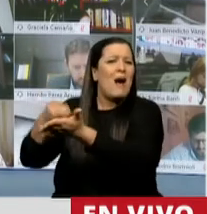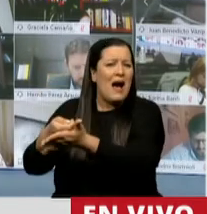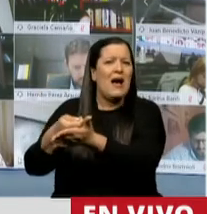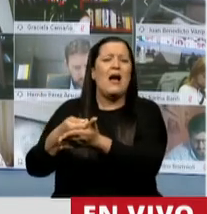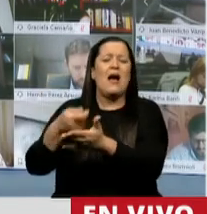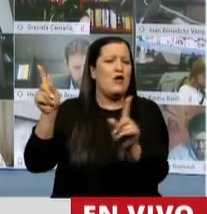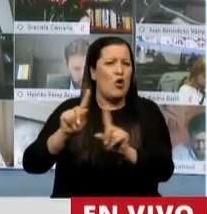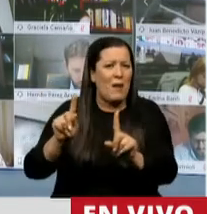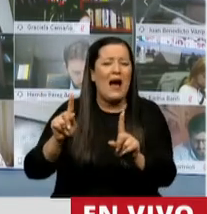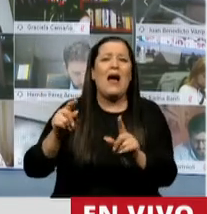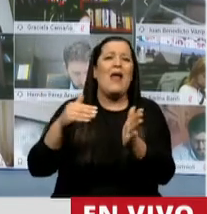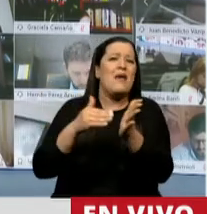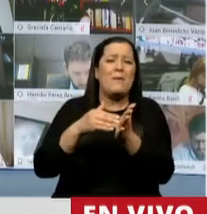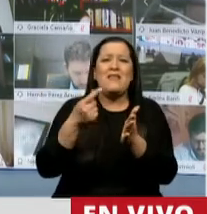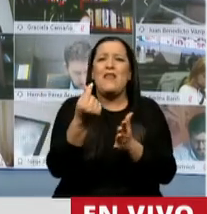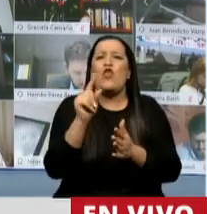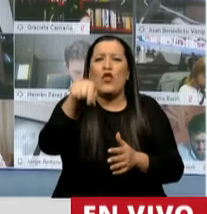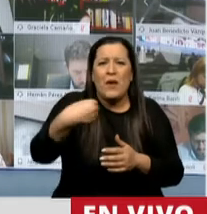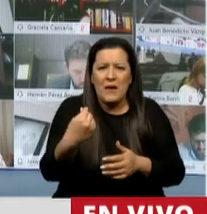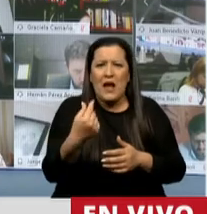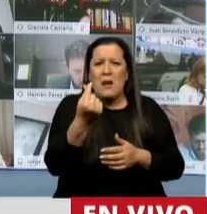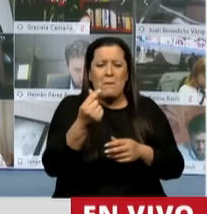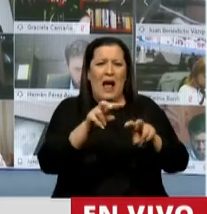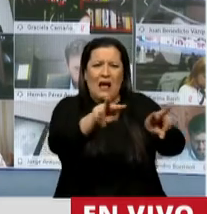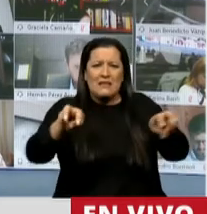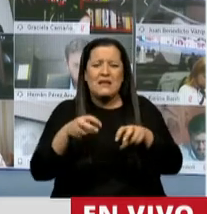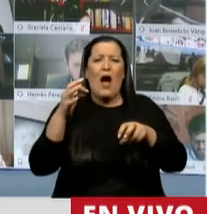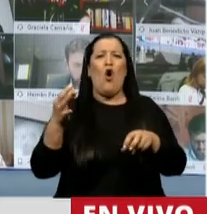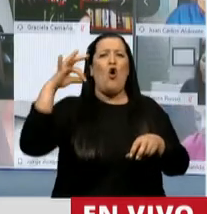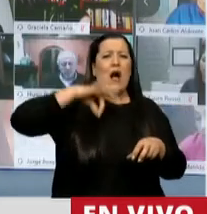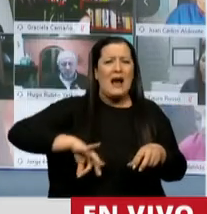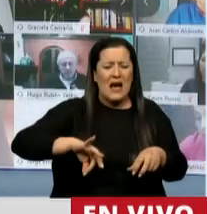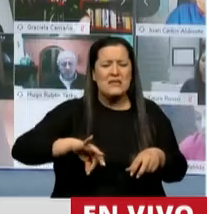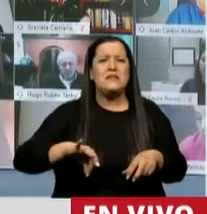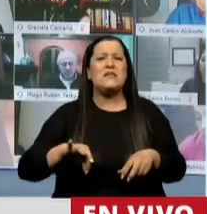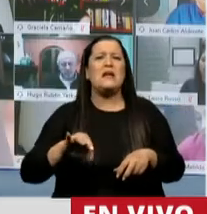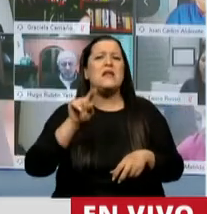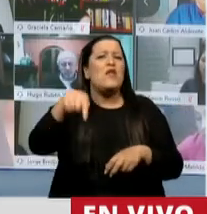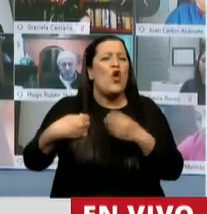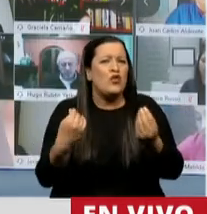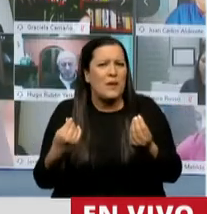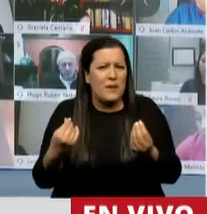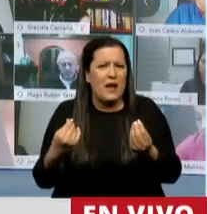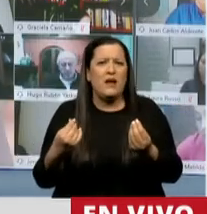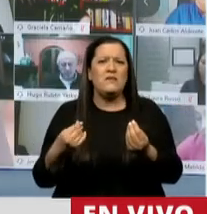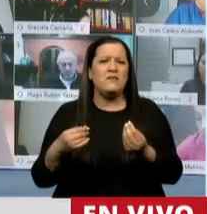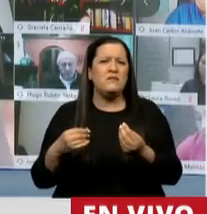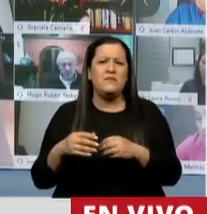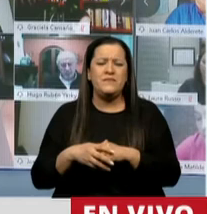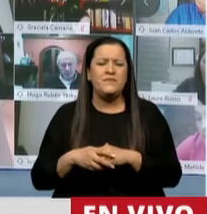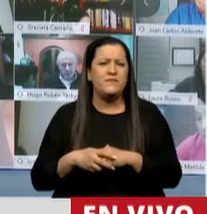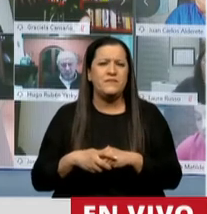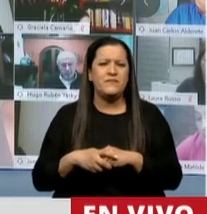de una distribución de dividendos o ganancias de capital provenientes de participadas en